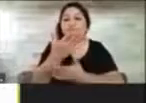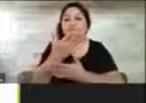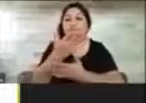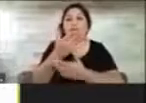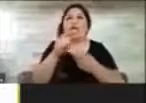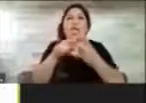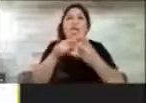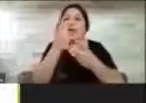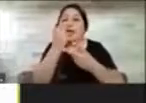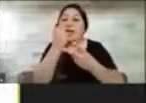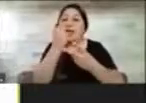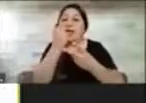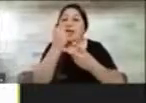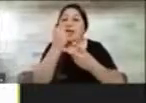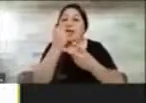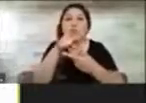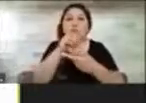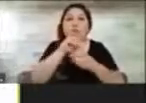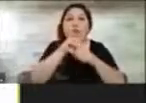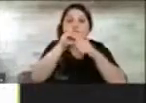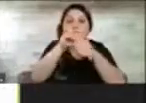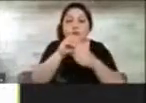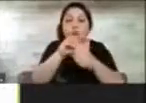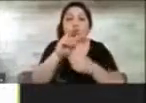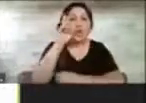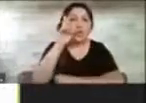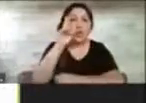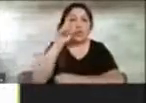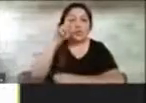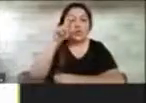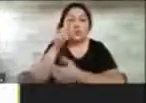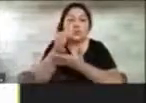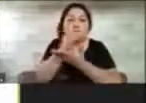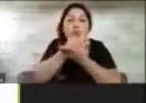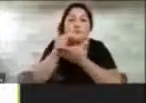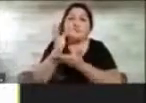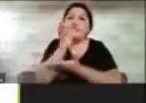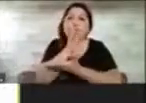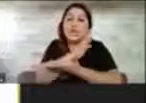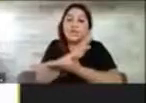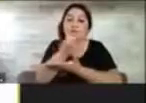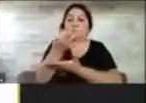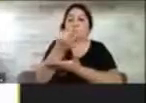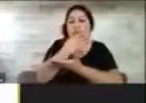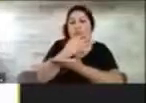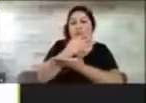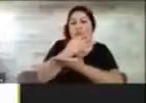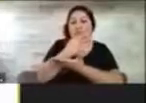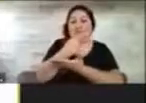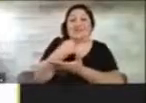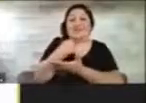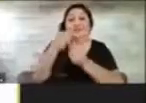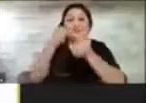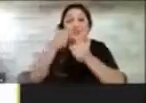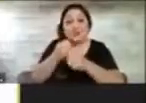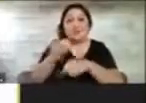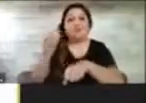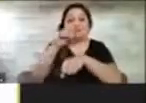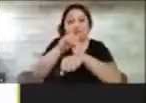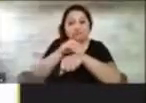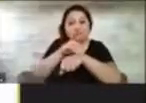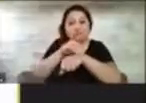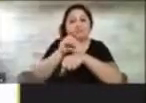¿Ya? Etcétera, etcétera, etcétera. Recuerda tomar las vitaminas. Yo le puedo programar todas las alarmas que quiera para que ella durante el día esté conectada.